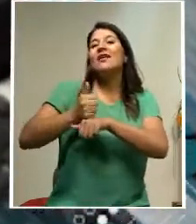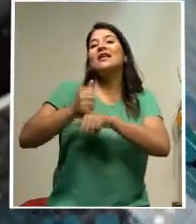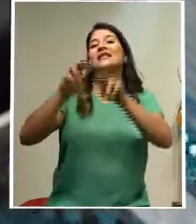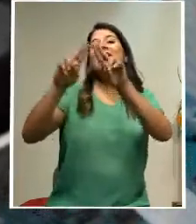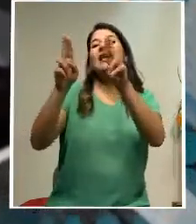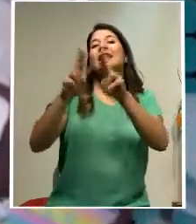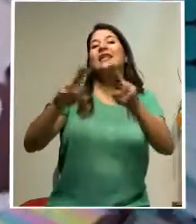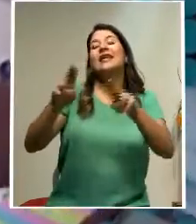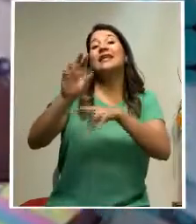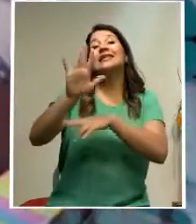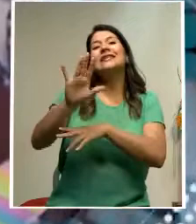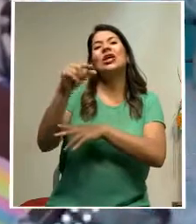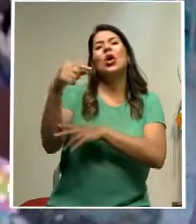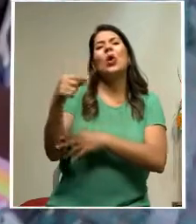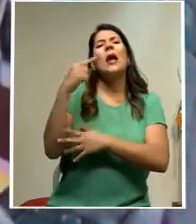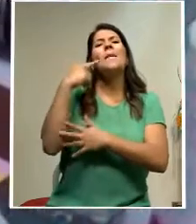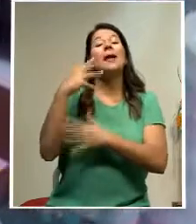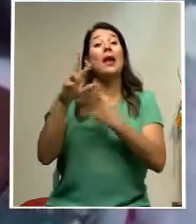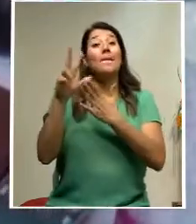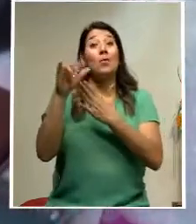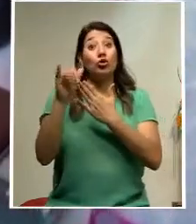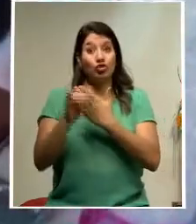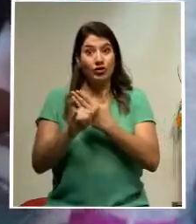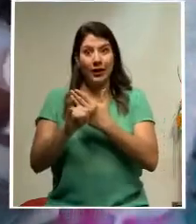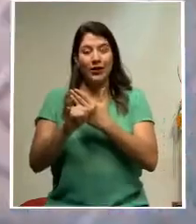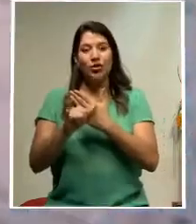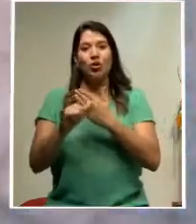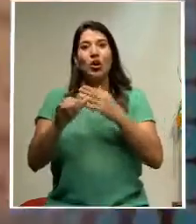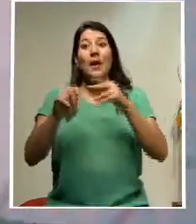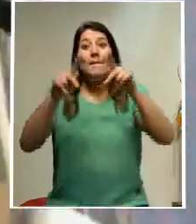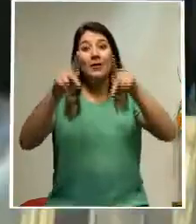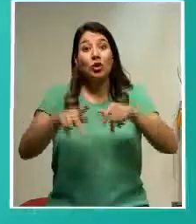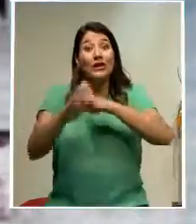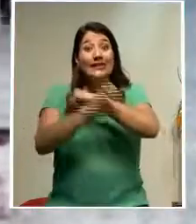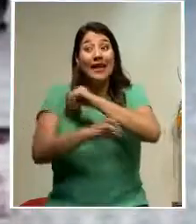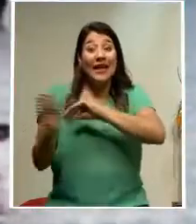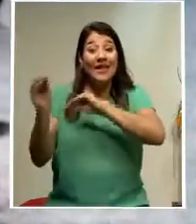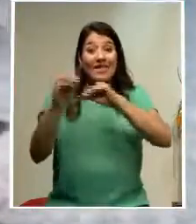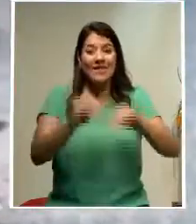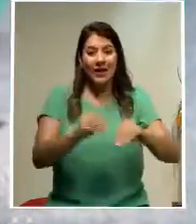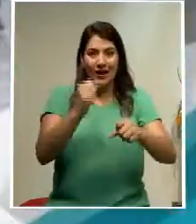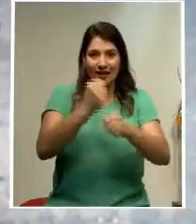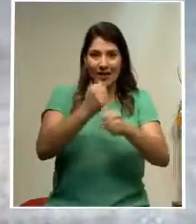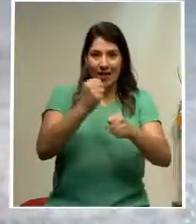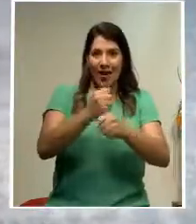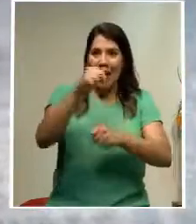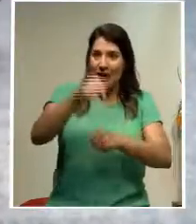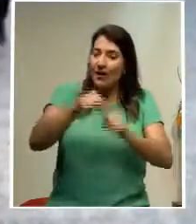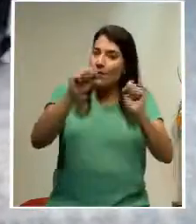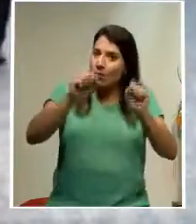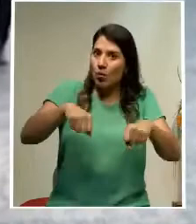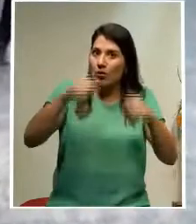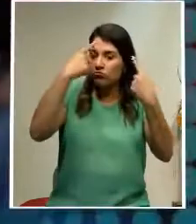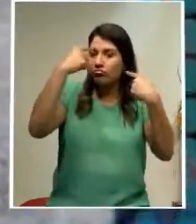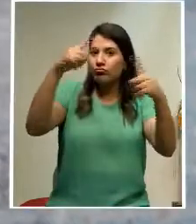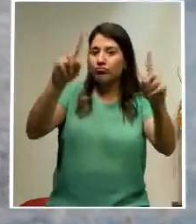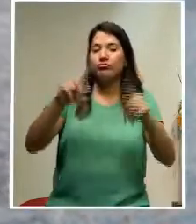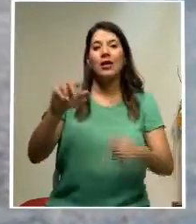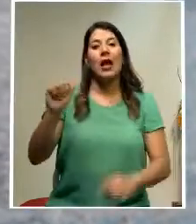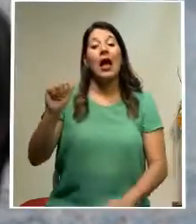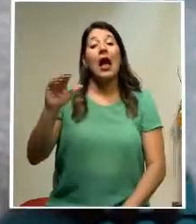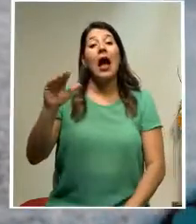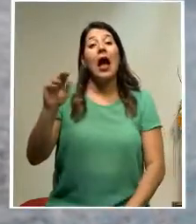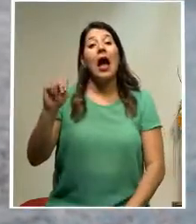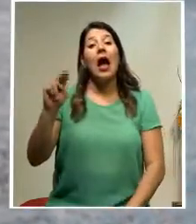proyecto de nómadas digitales tenga los resultados deseados. Música ACNUR denunció a Estados